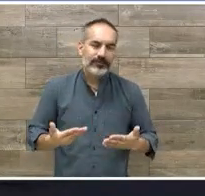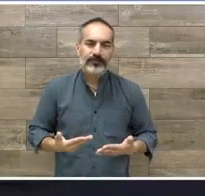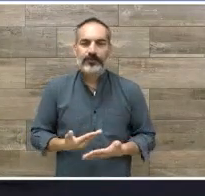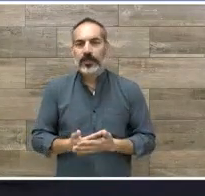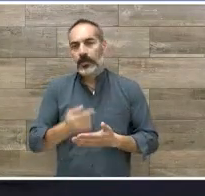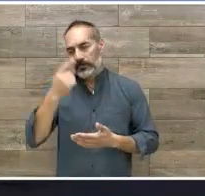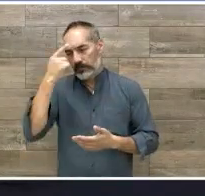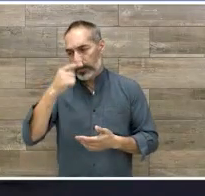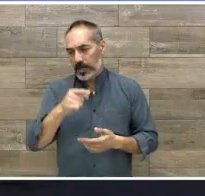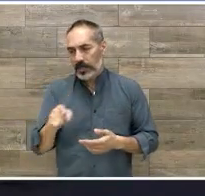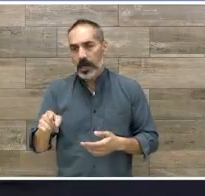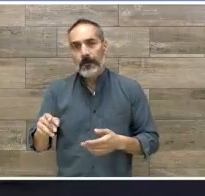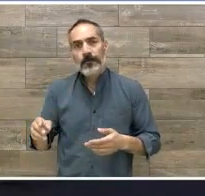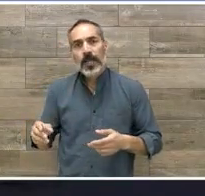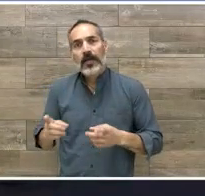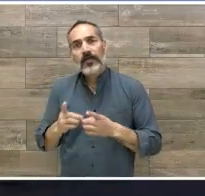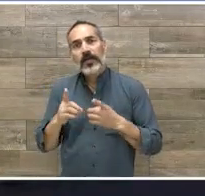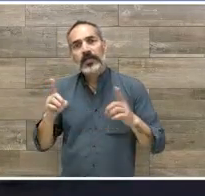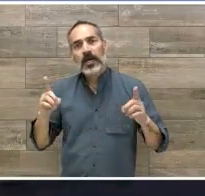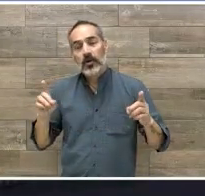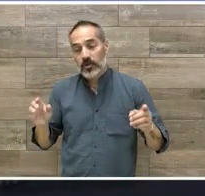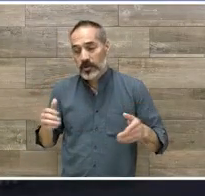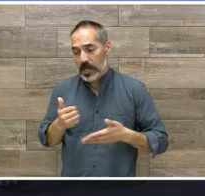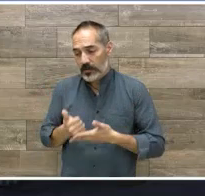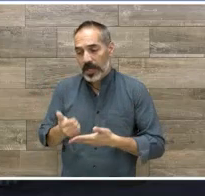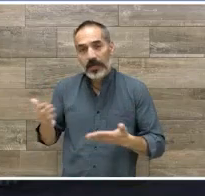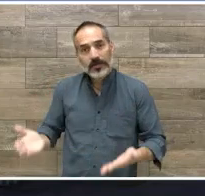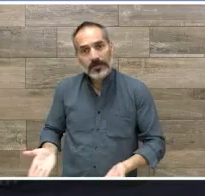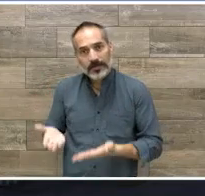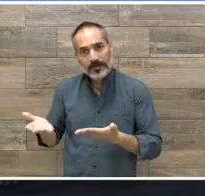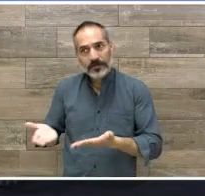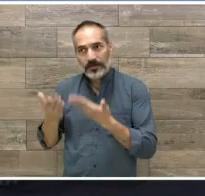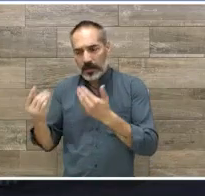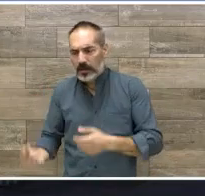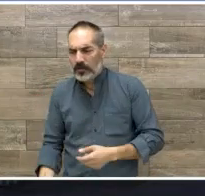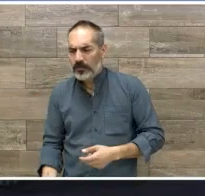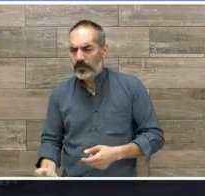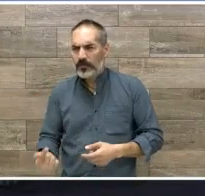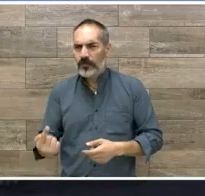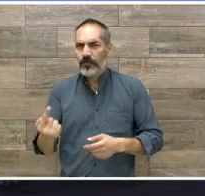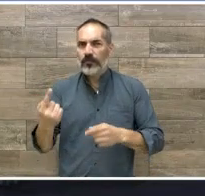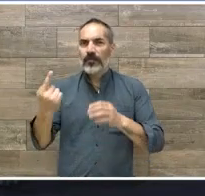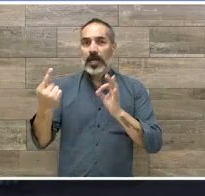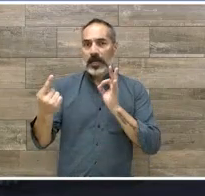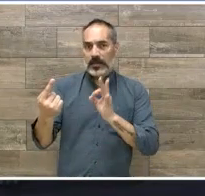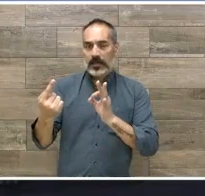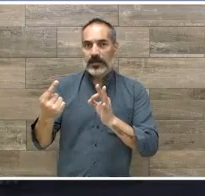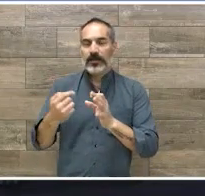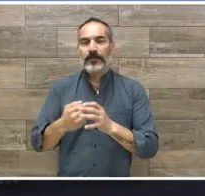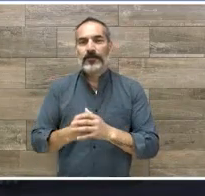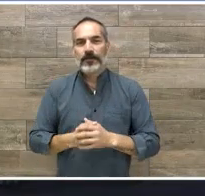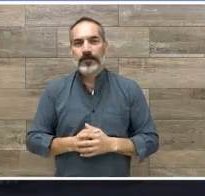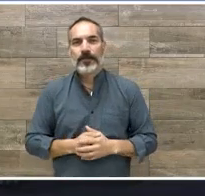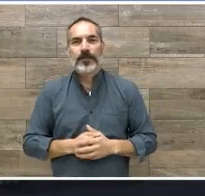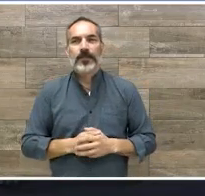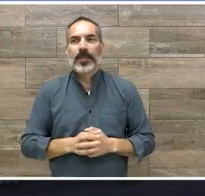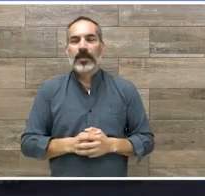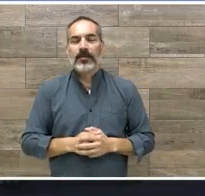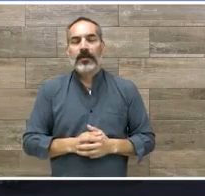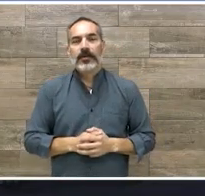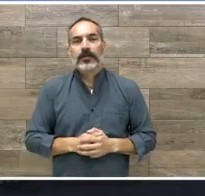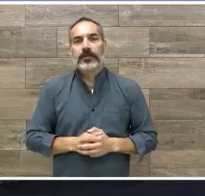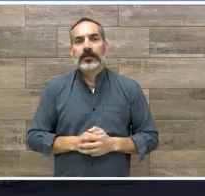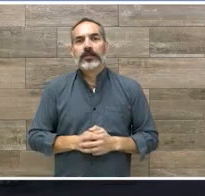formación y este desarrollo ahora voy a hacerle a lo mejor de abogado del diablo en este sentido